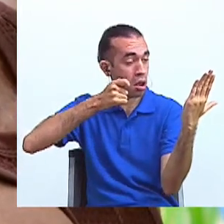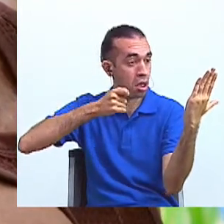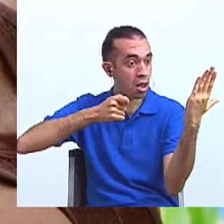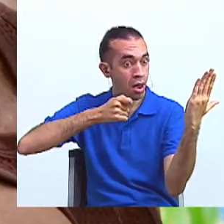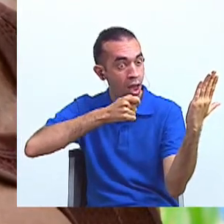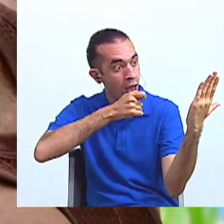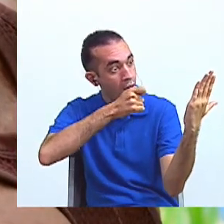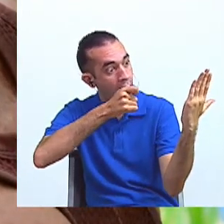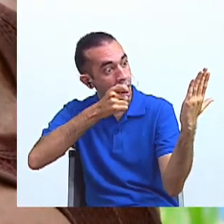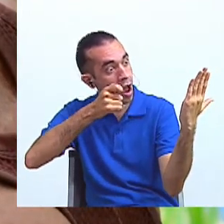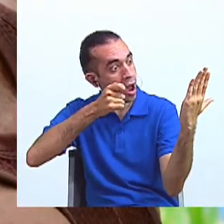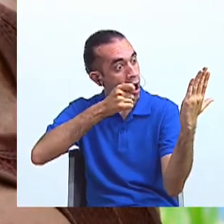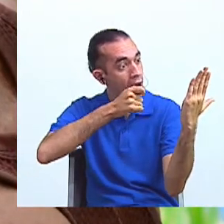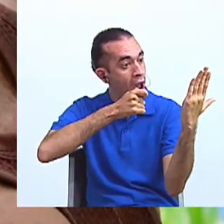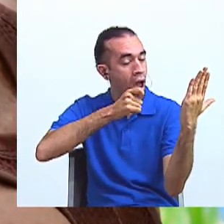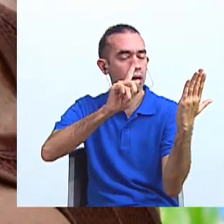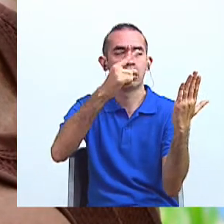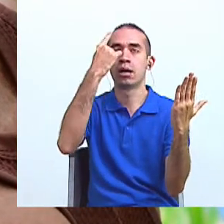postiza.